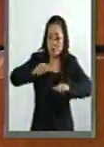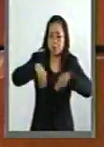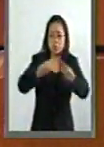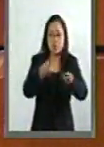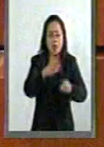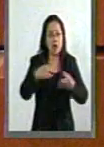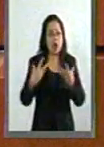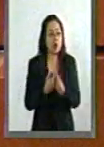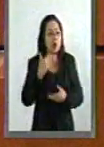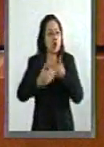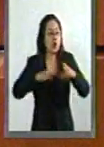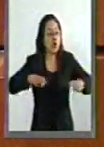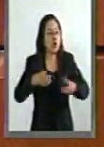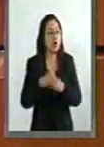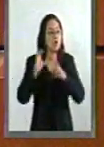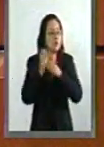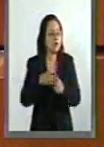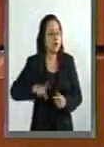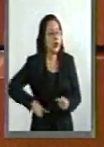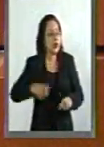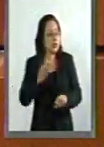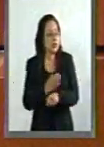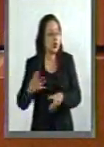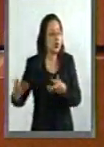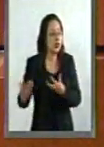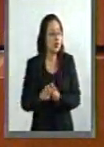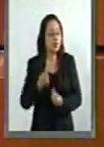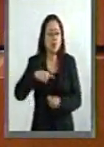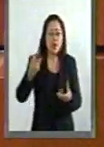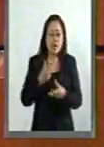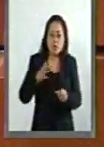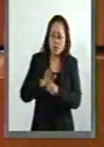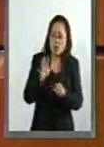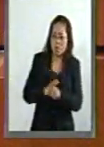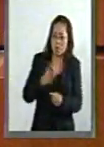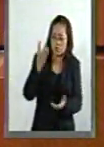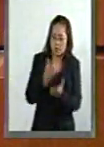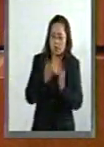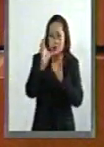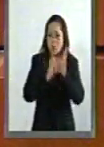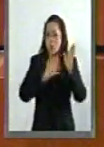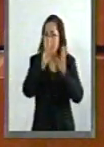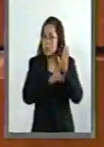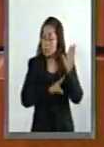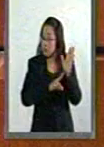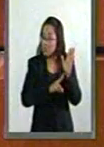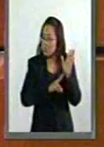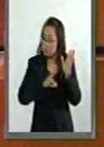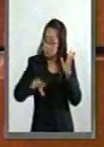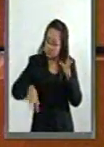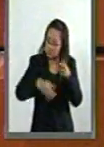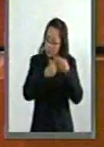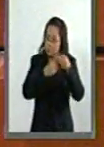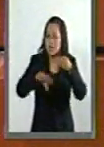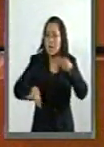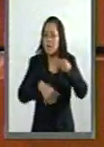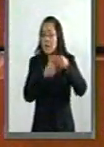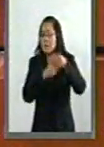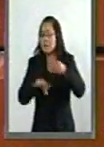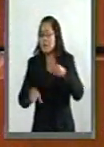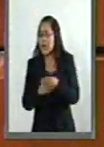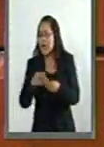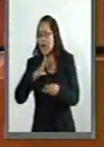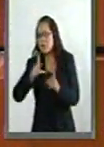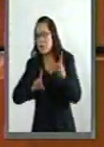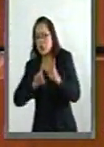proceso, junto con la Comisión de Gobernación, no nos quedamos solamente con el currículum, se fue ampliando, hubo dudas, hubo